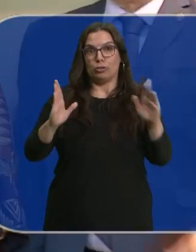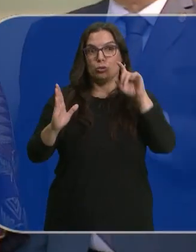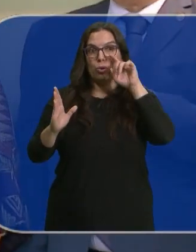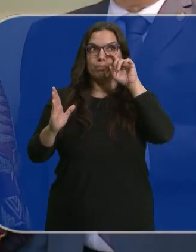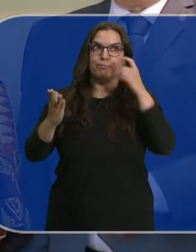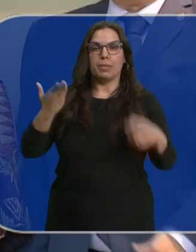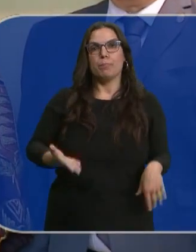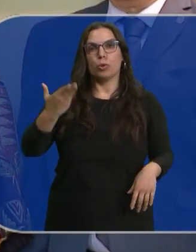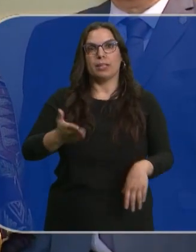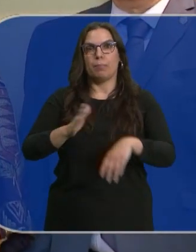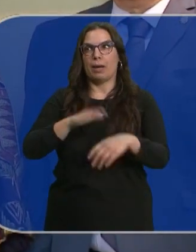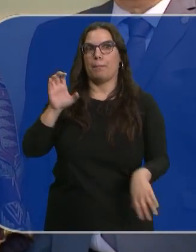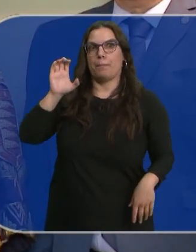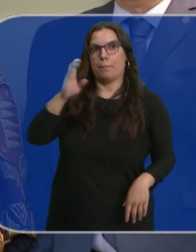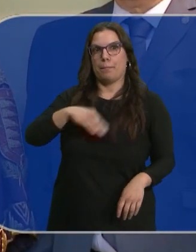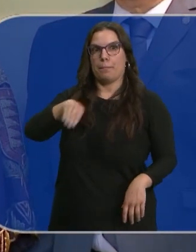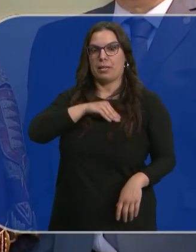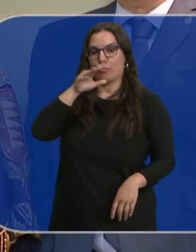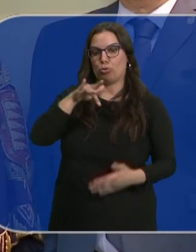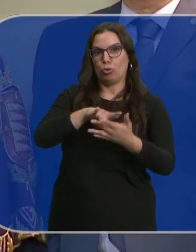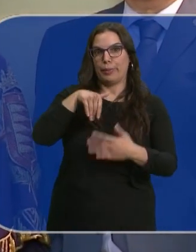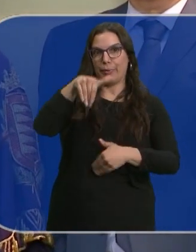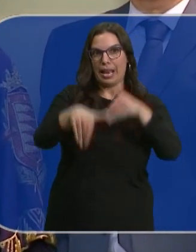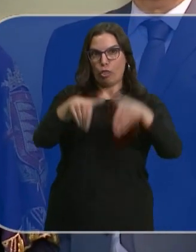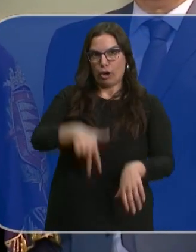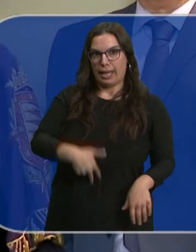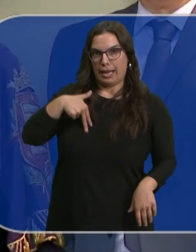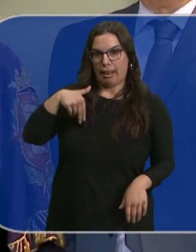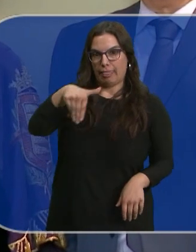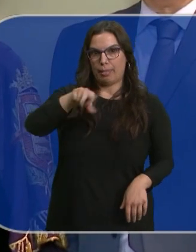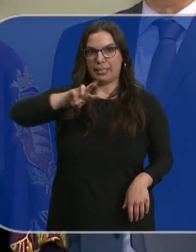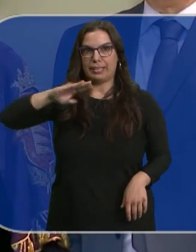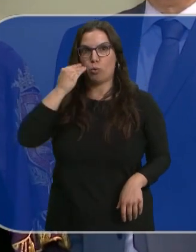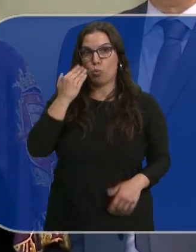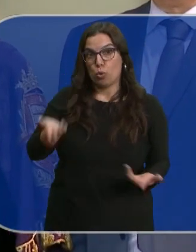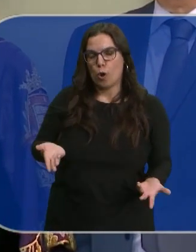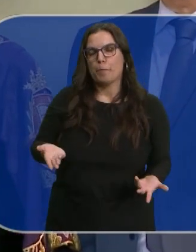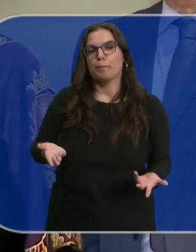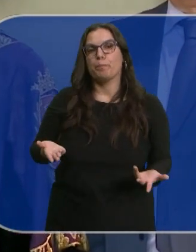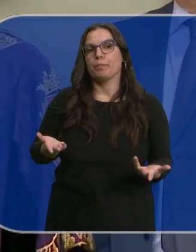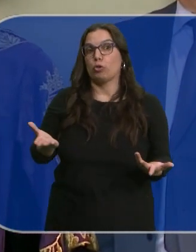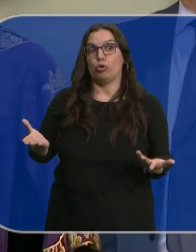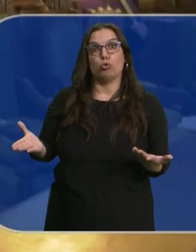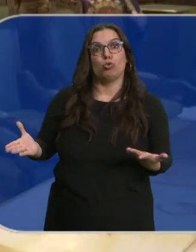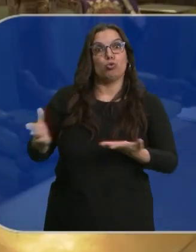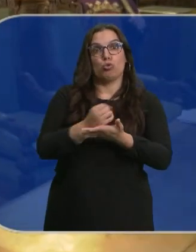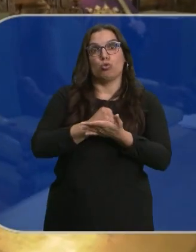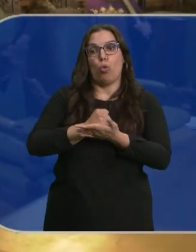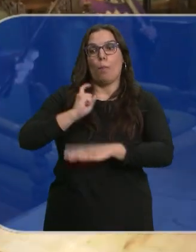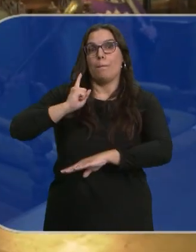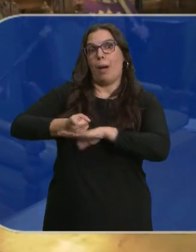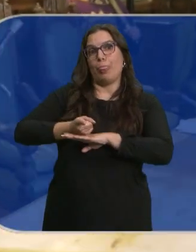importante para nuestro país, con unas elecciones generales a la vista el próximo 23 de julio. Y todo ello marca